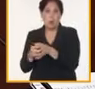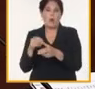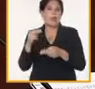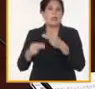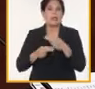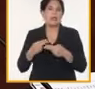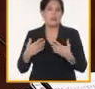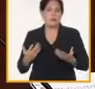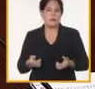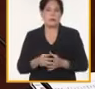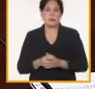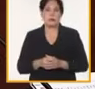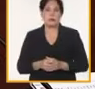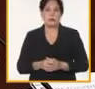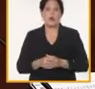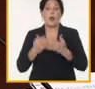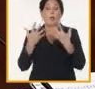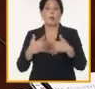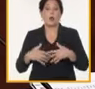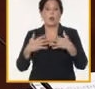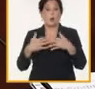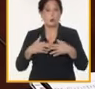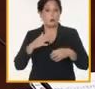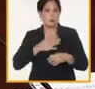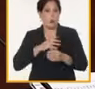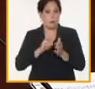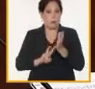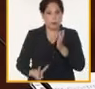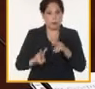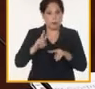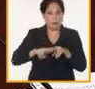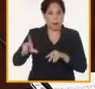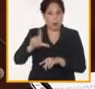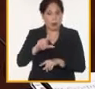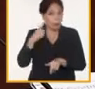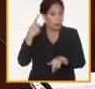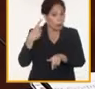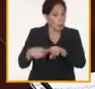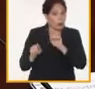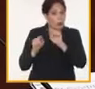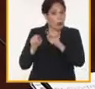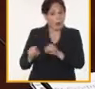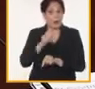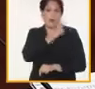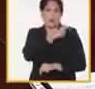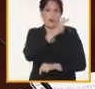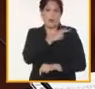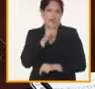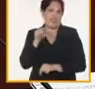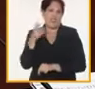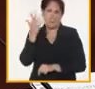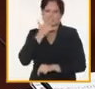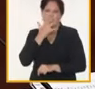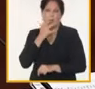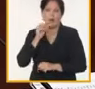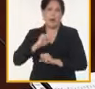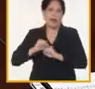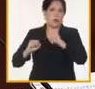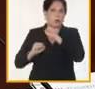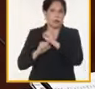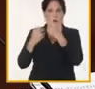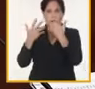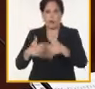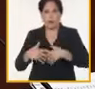énfasis en ponerlo a producir para la provincia pero también cuáles son los cuadros que tenemos al frente de esos lugares la estructura de